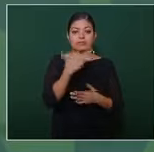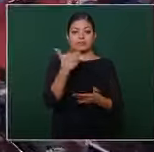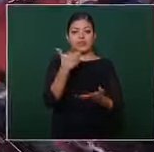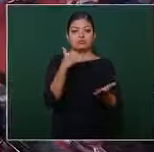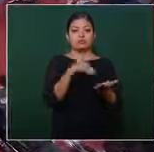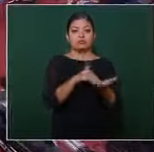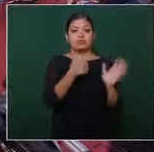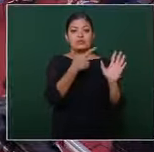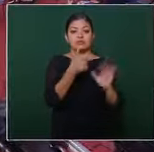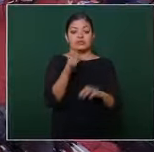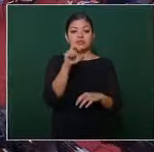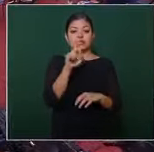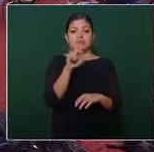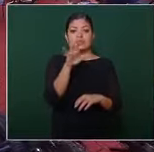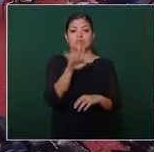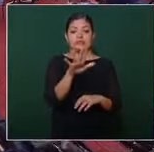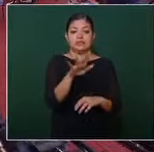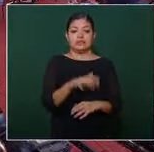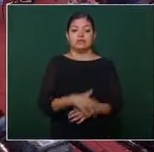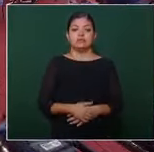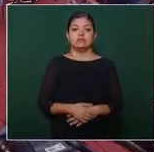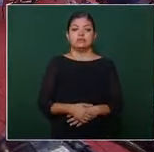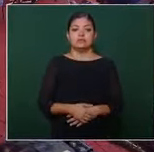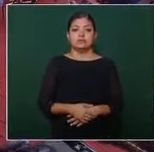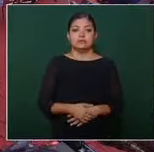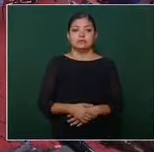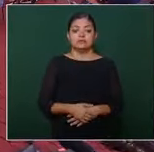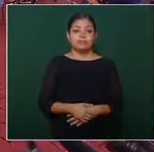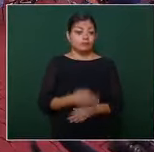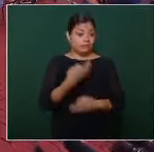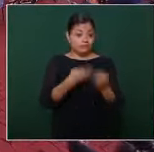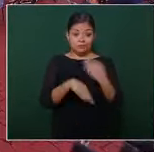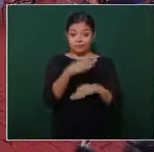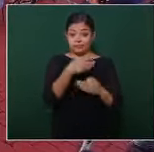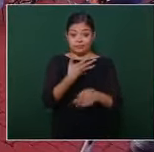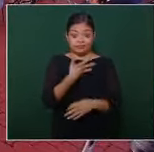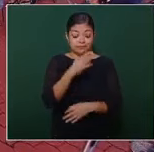setecientos treinta y cinco todos